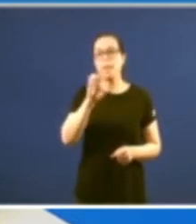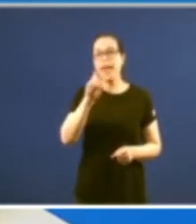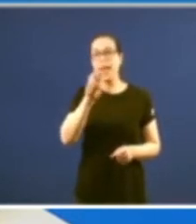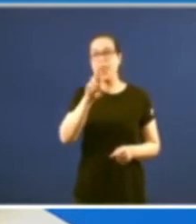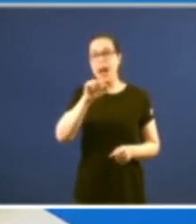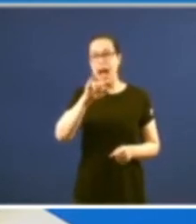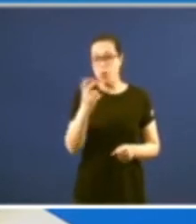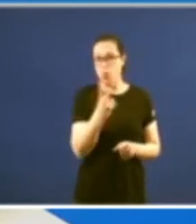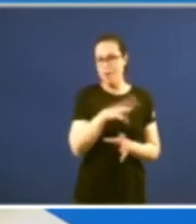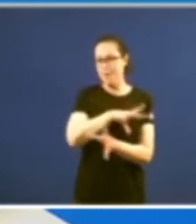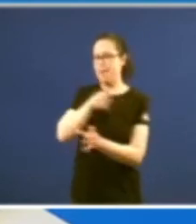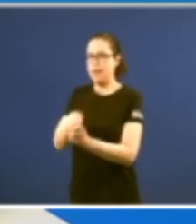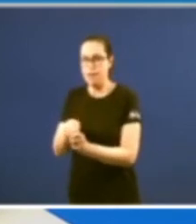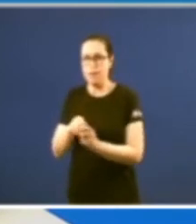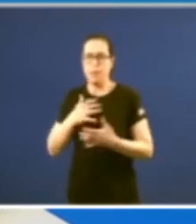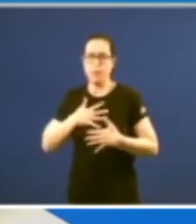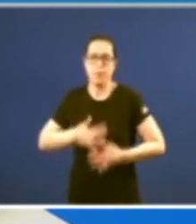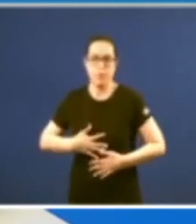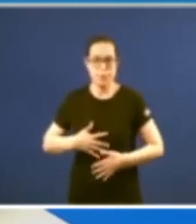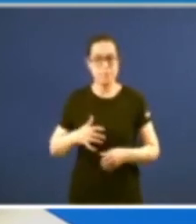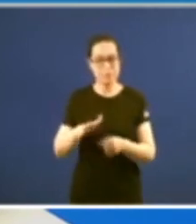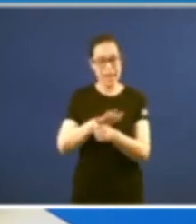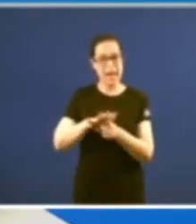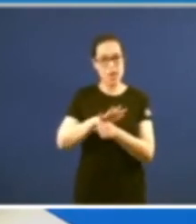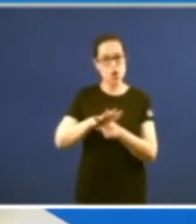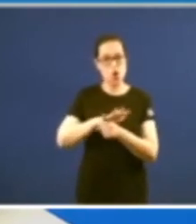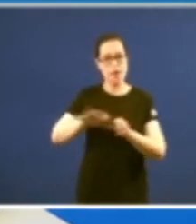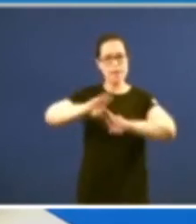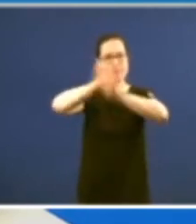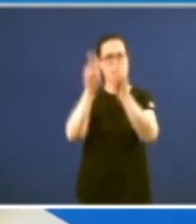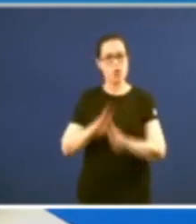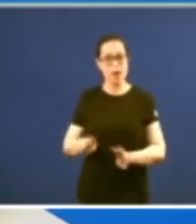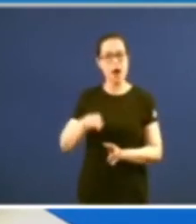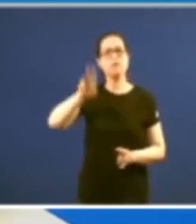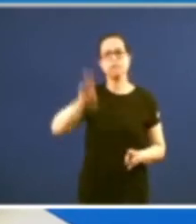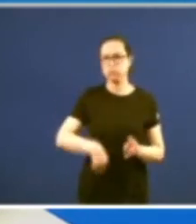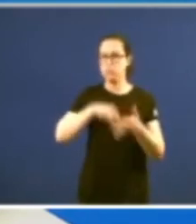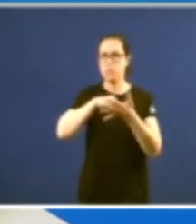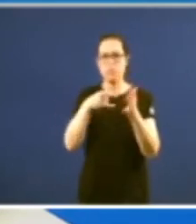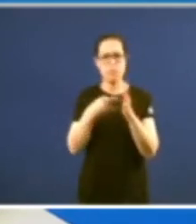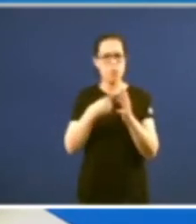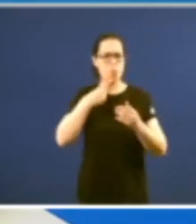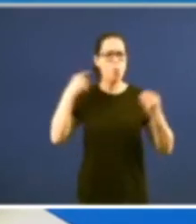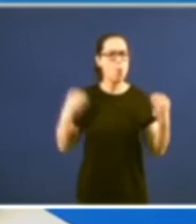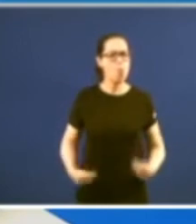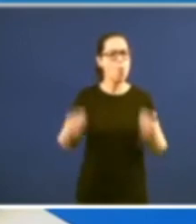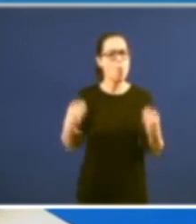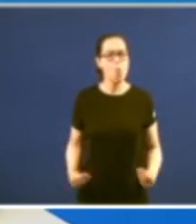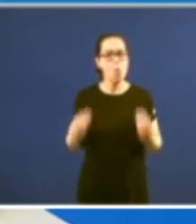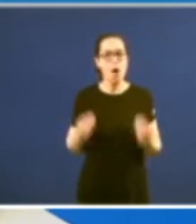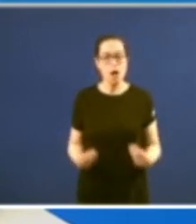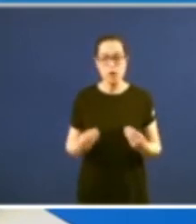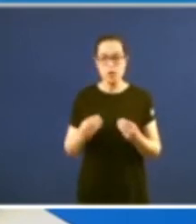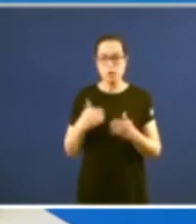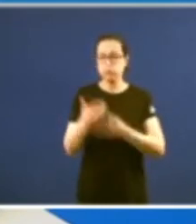anos 60 la región internacional un formidable proxecto nas nosas diásporas que avanzaría en case